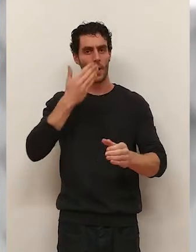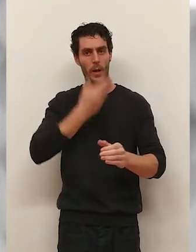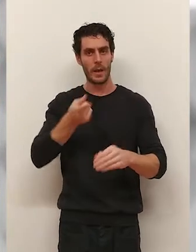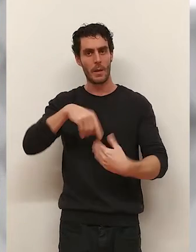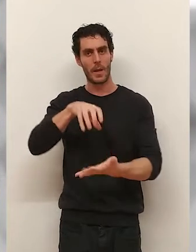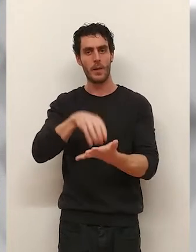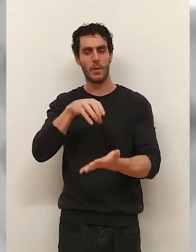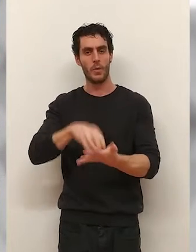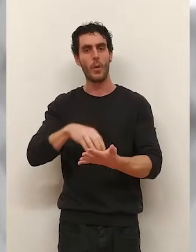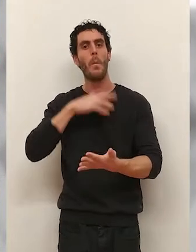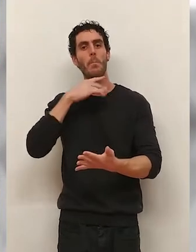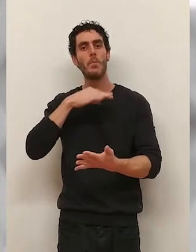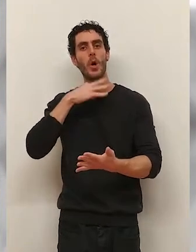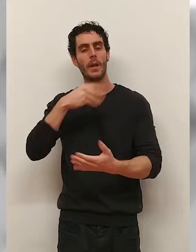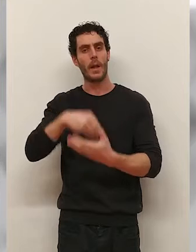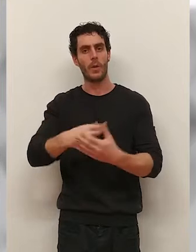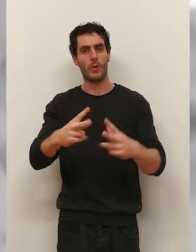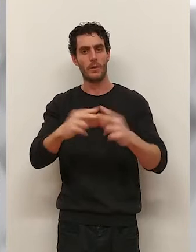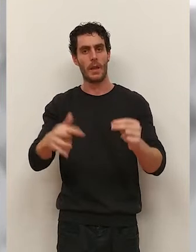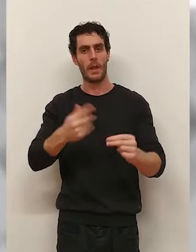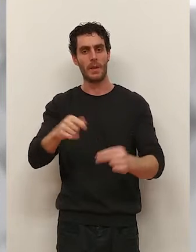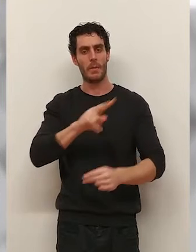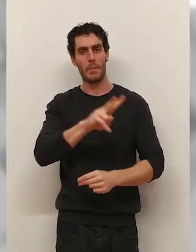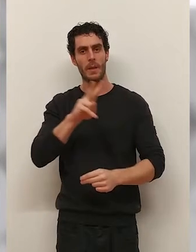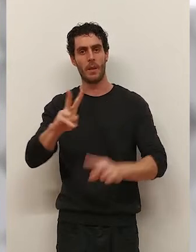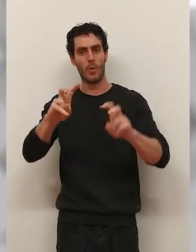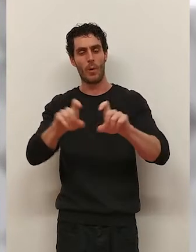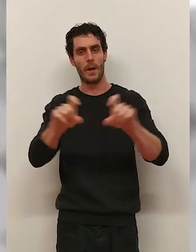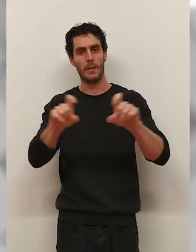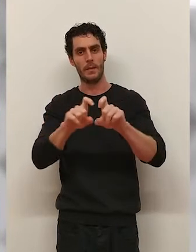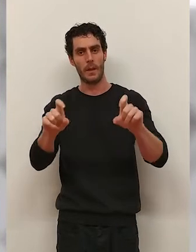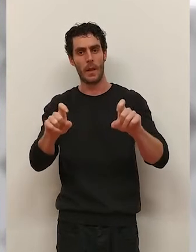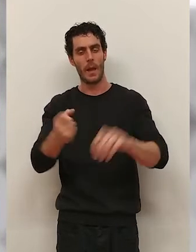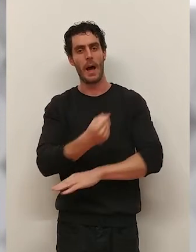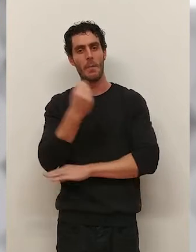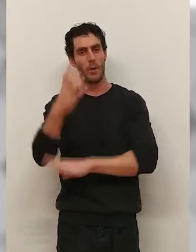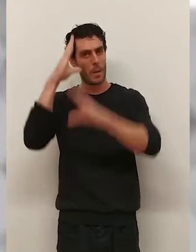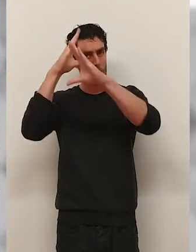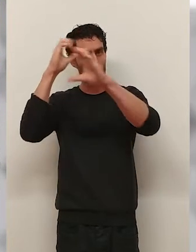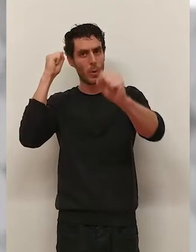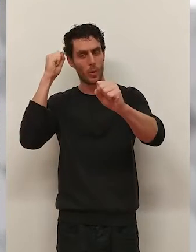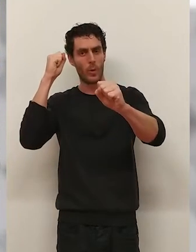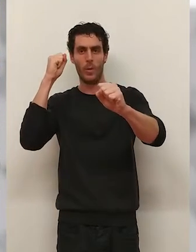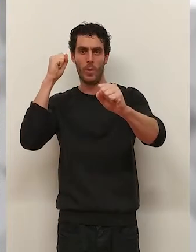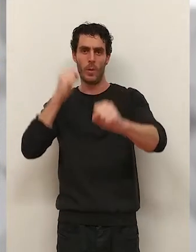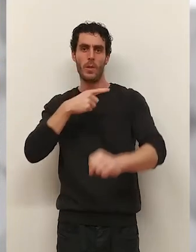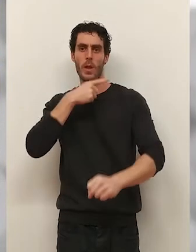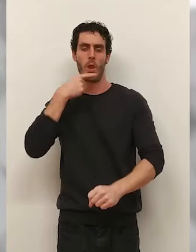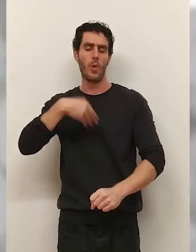escolares, se instalará un punto violeta en la universidad y, además, 22 nuevas entidades se sumarán al protocolo de duelo.